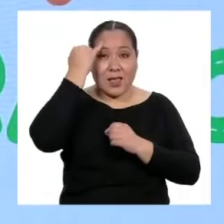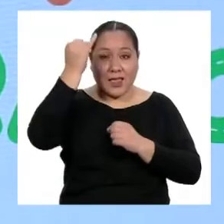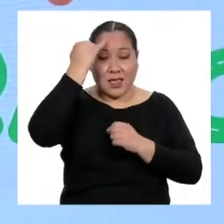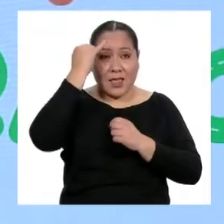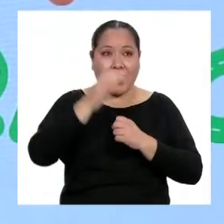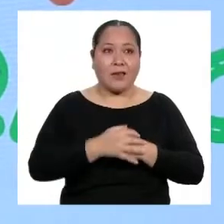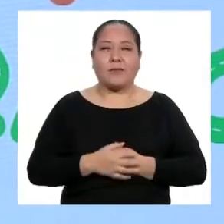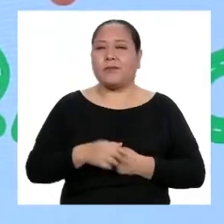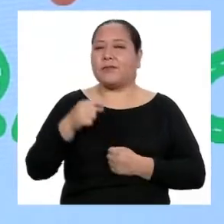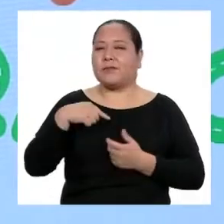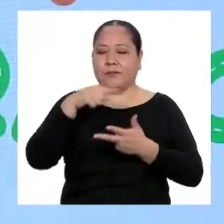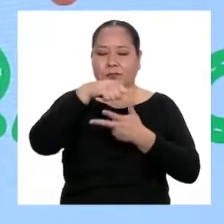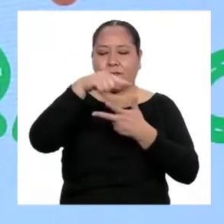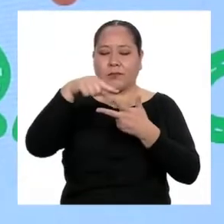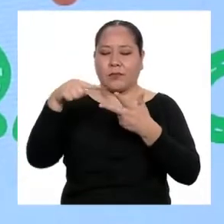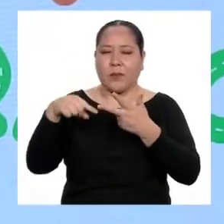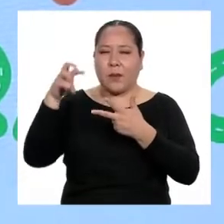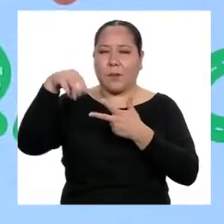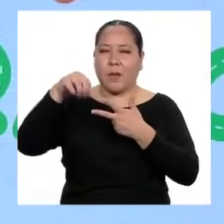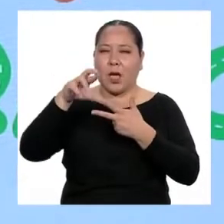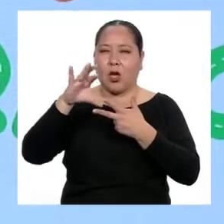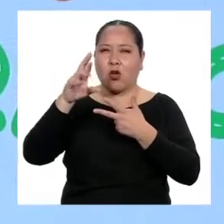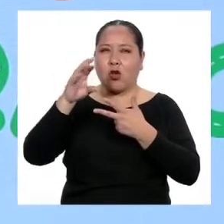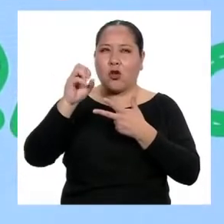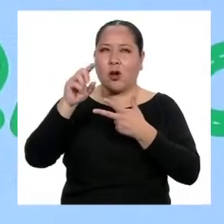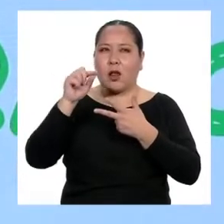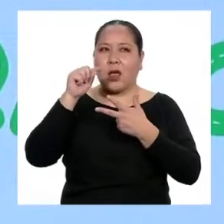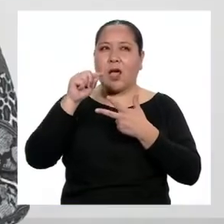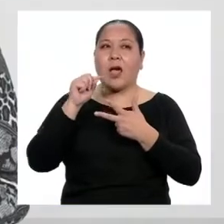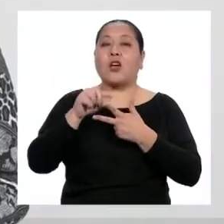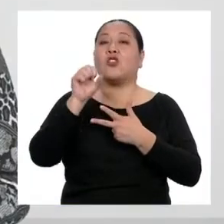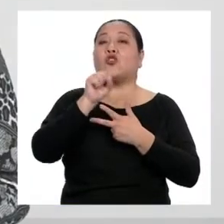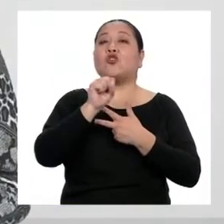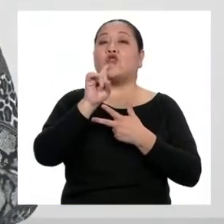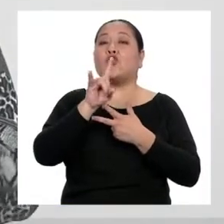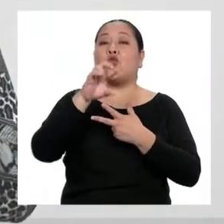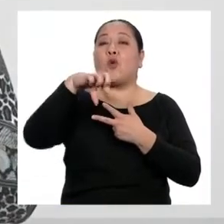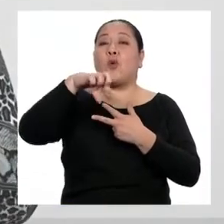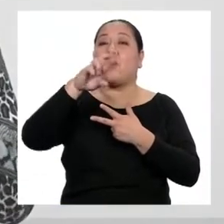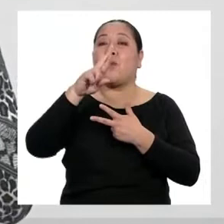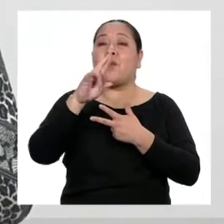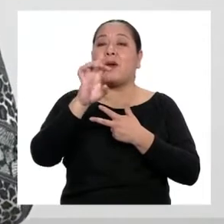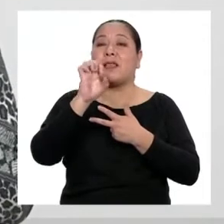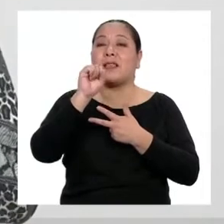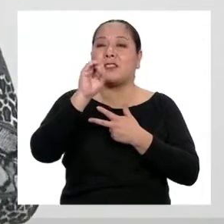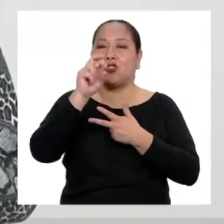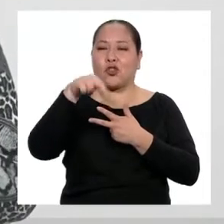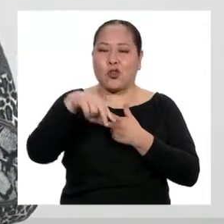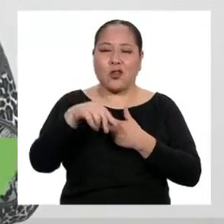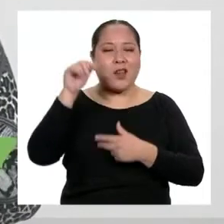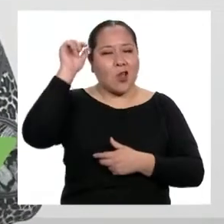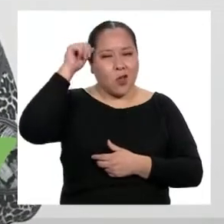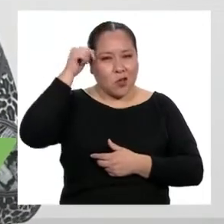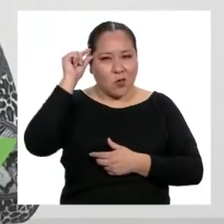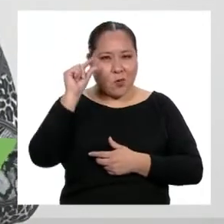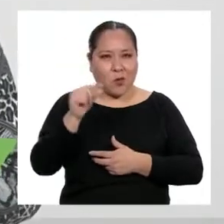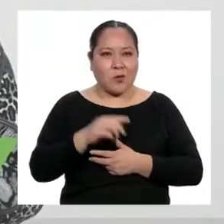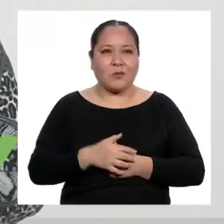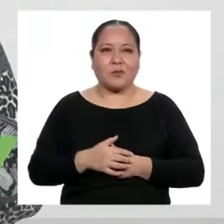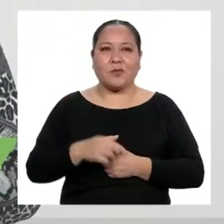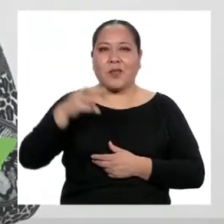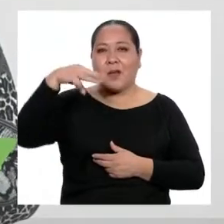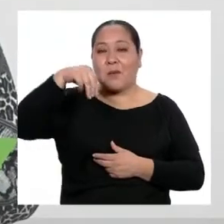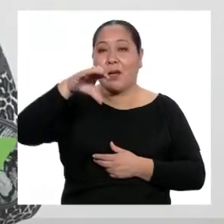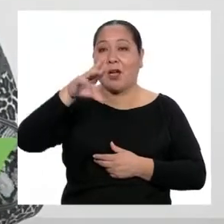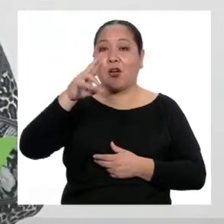macrorregla de supresión. Bien, recordemos un poquito. La macrorregla